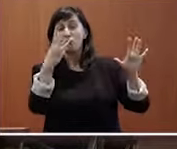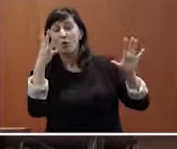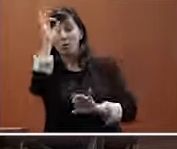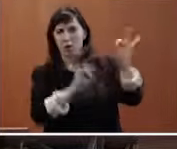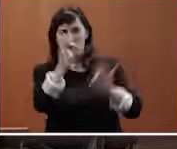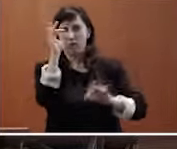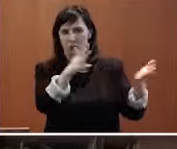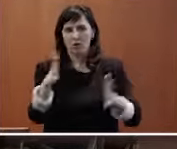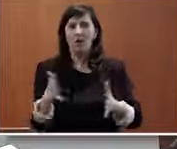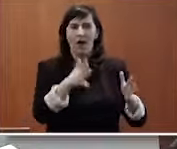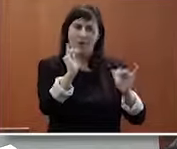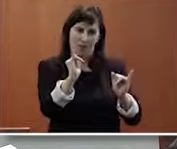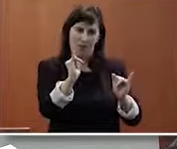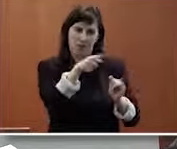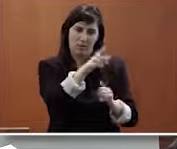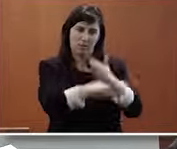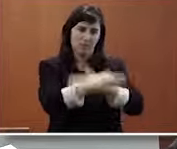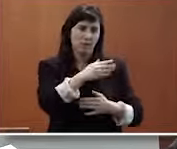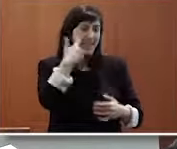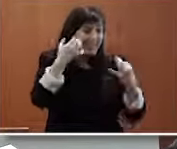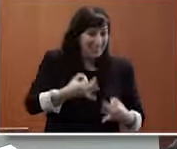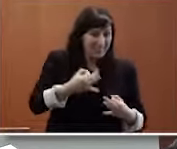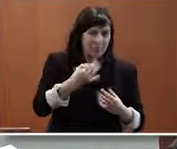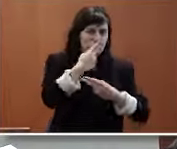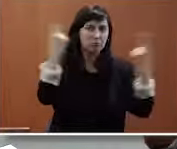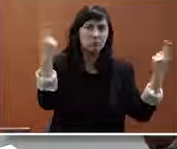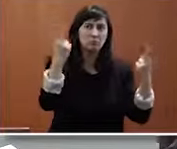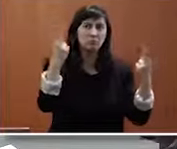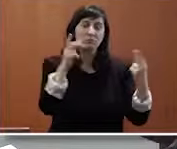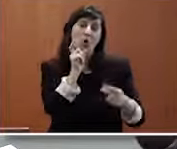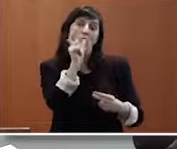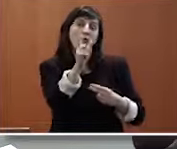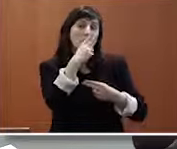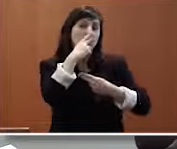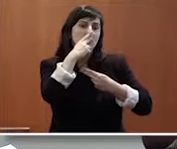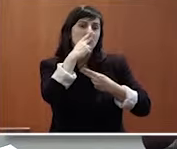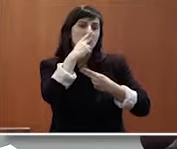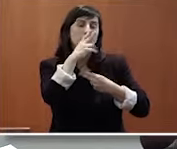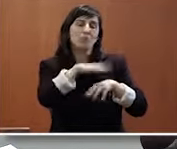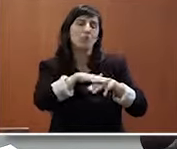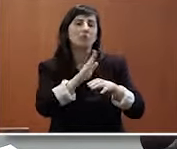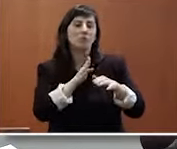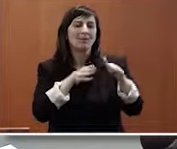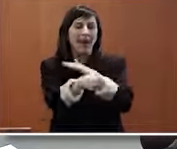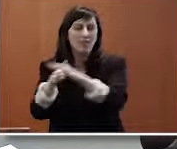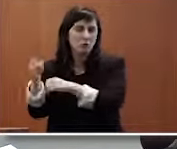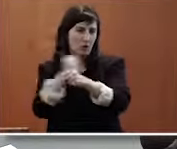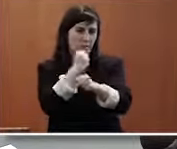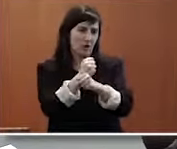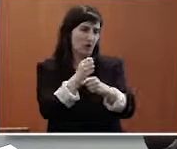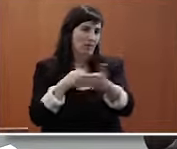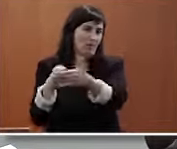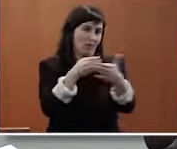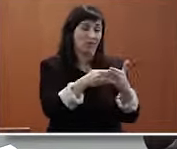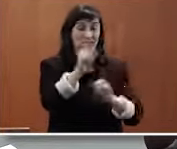que es verdad que tenemos una menor exposición perdóname que lo digan estos tenemos una menor exposición al empleo primero tenemos una tasa de